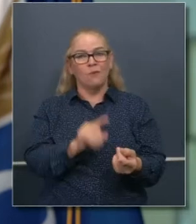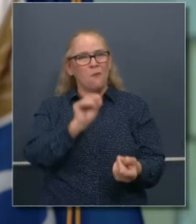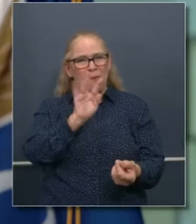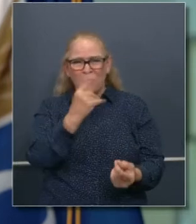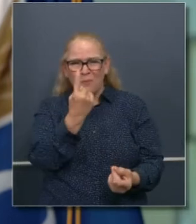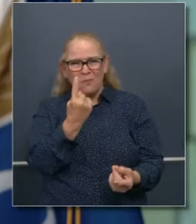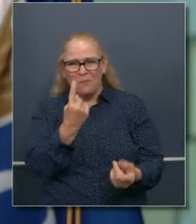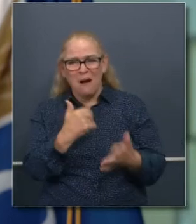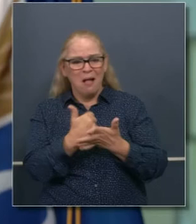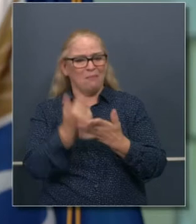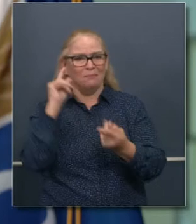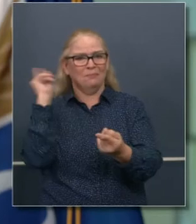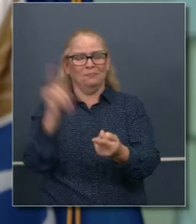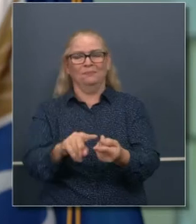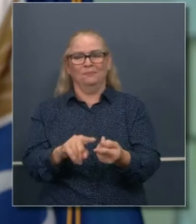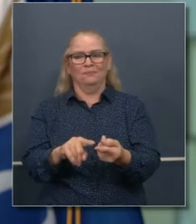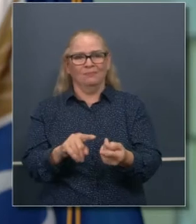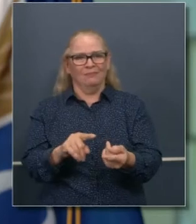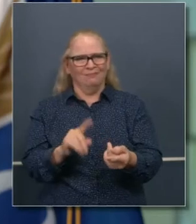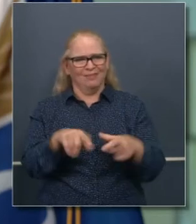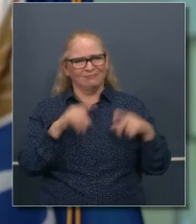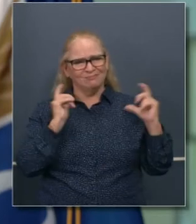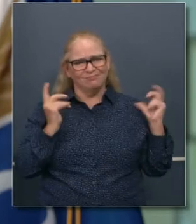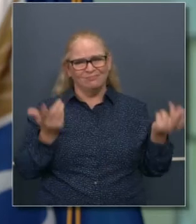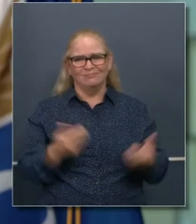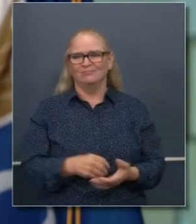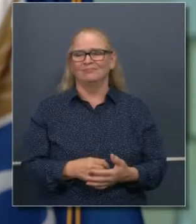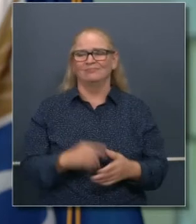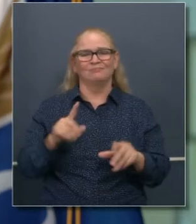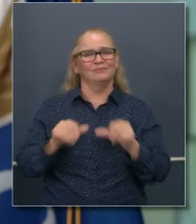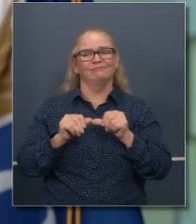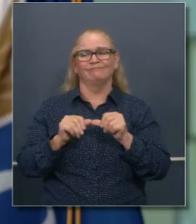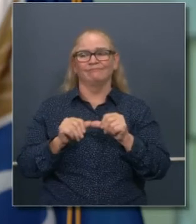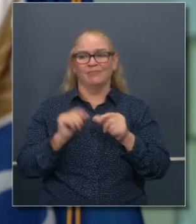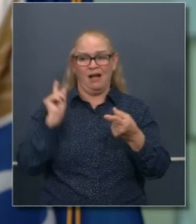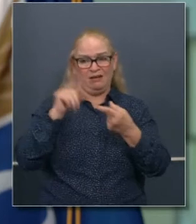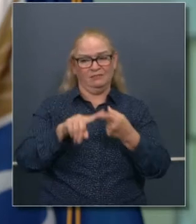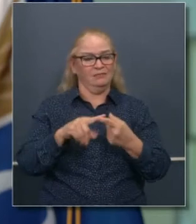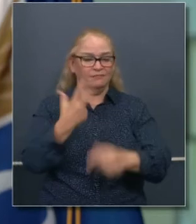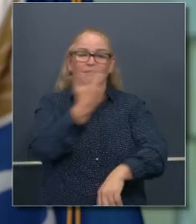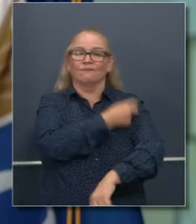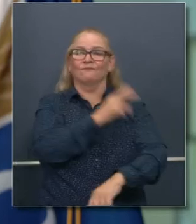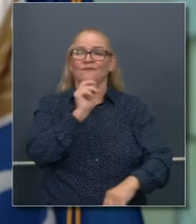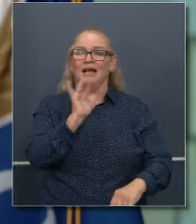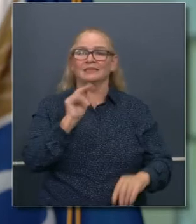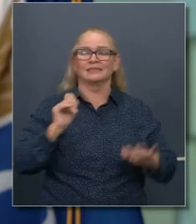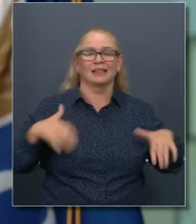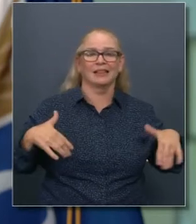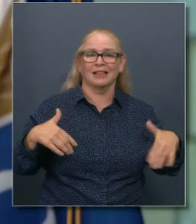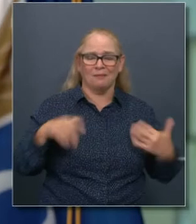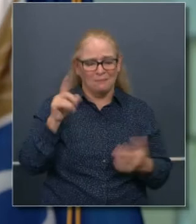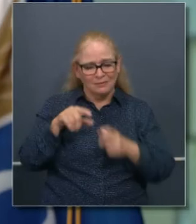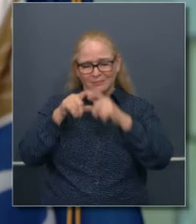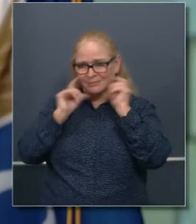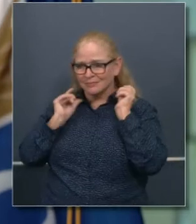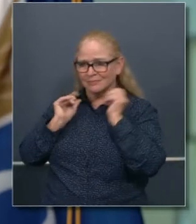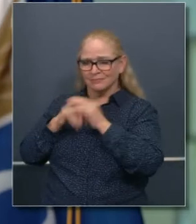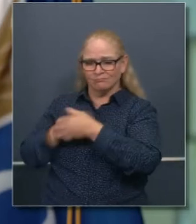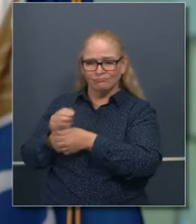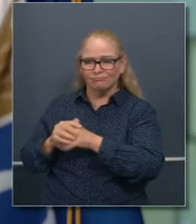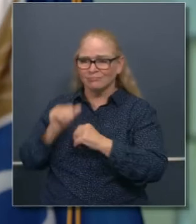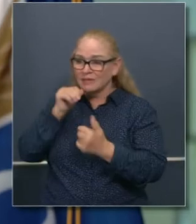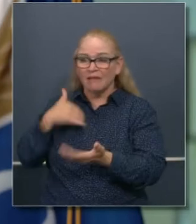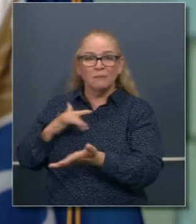de la enfermedad, una vez que tengamos una vacuna, una vez que tengamos alguna resolución